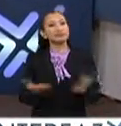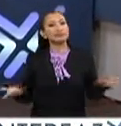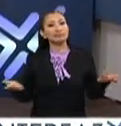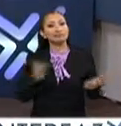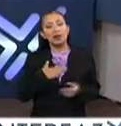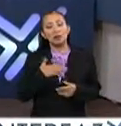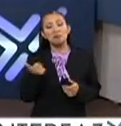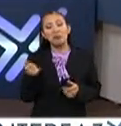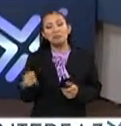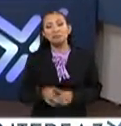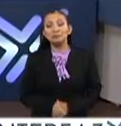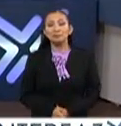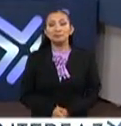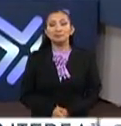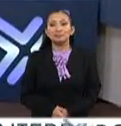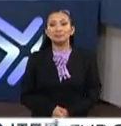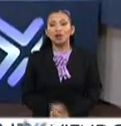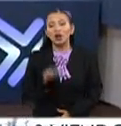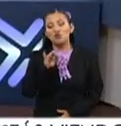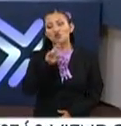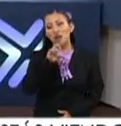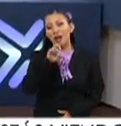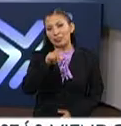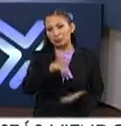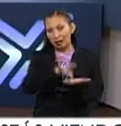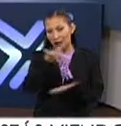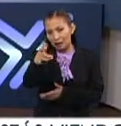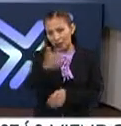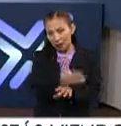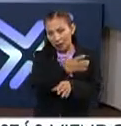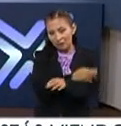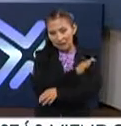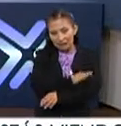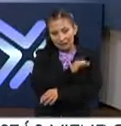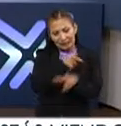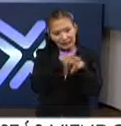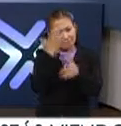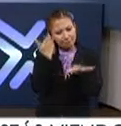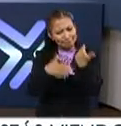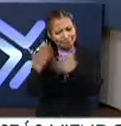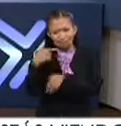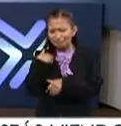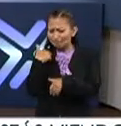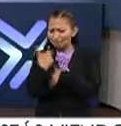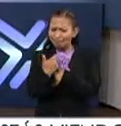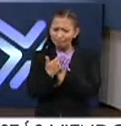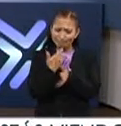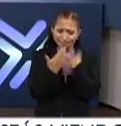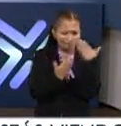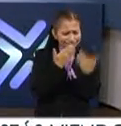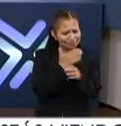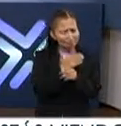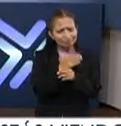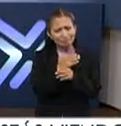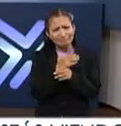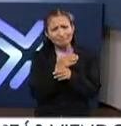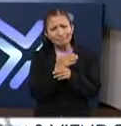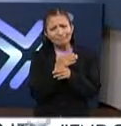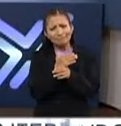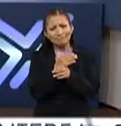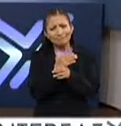Y bueno, pues sí, es bueno. Fuad, te agradecemos mucho que hayas estado con nosotros. Felicidades, que sigan tus éxitos. Llevas una carrera, llegas un